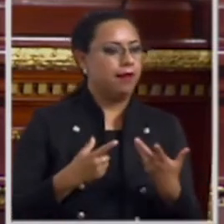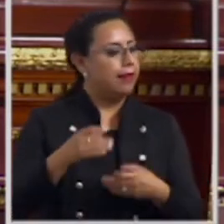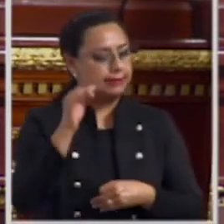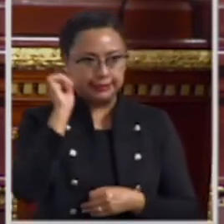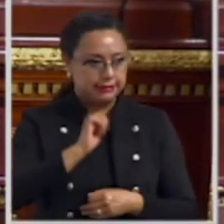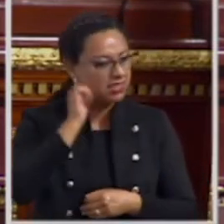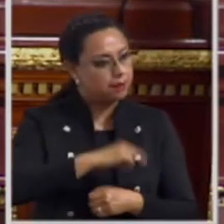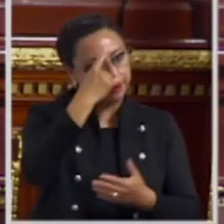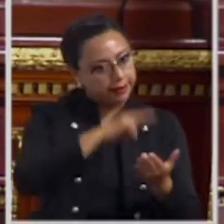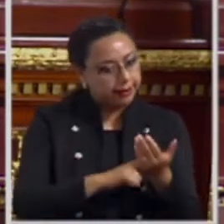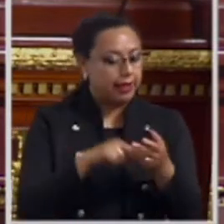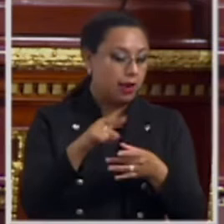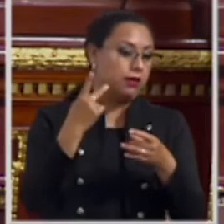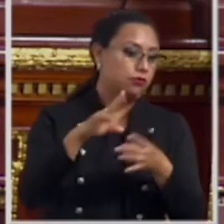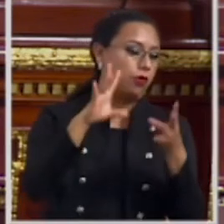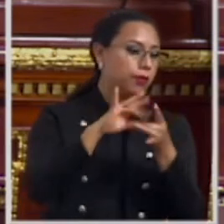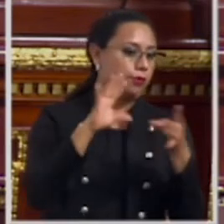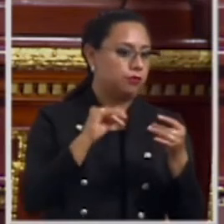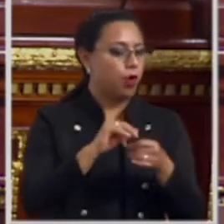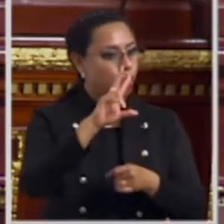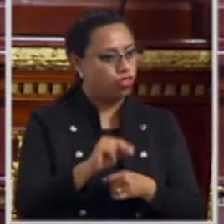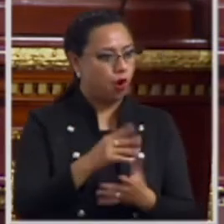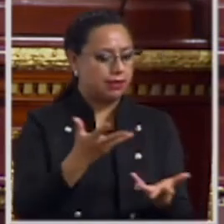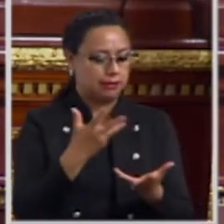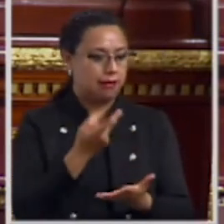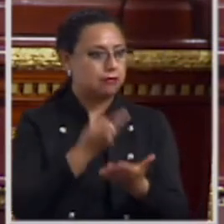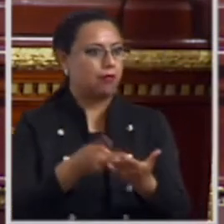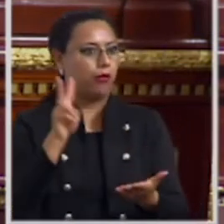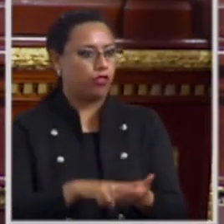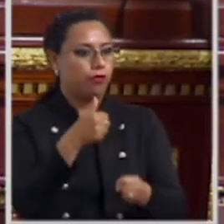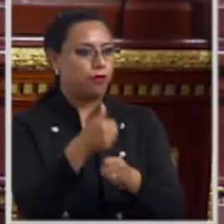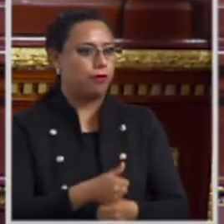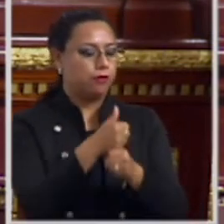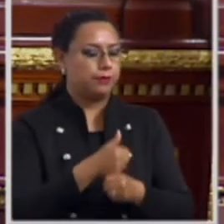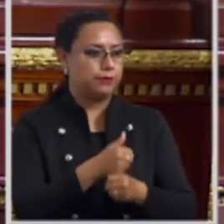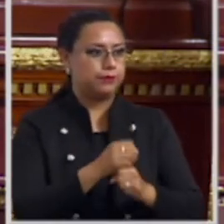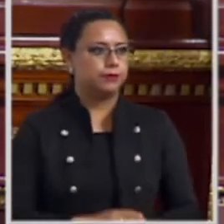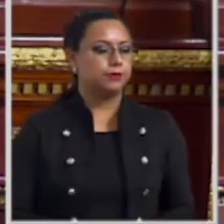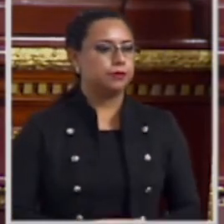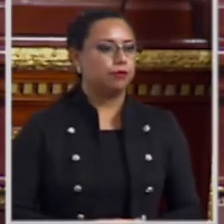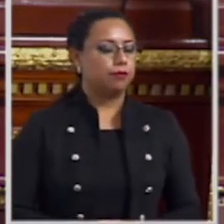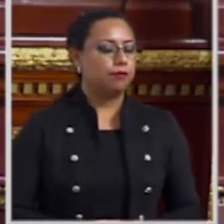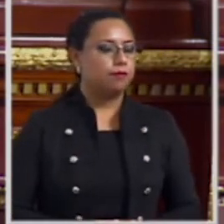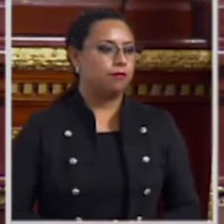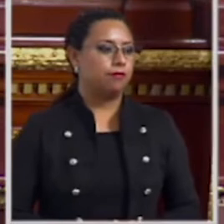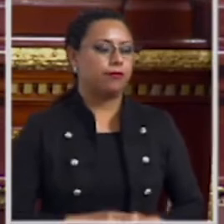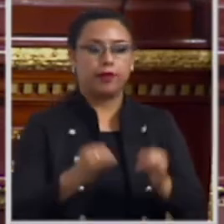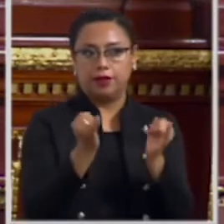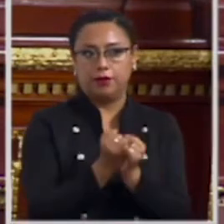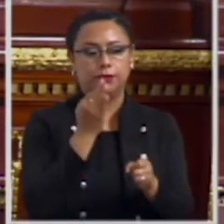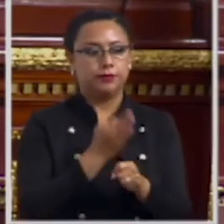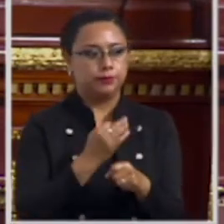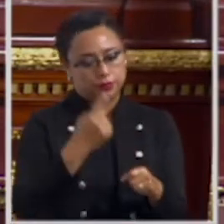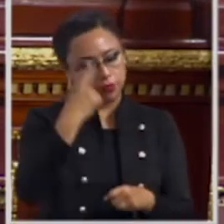en su narración de los hechos y no revictimizarlas o hacerlas responsables de su situación. Asimismo, a efecto de